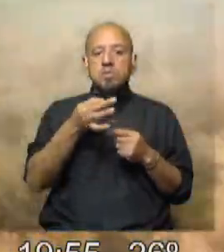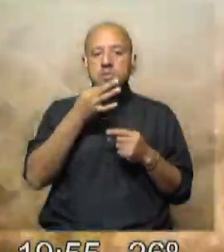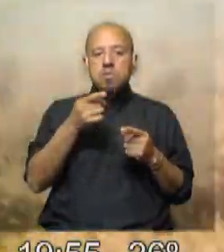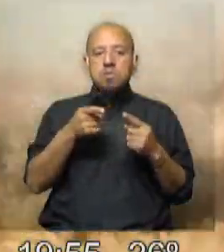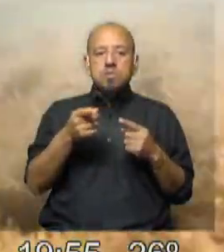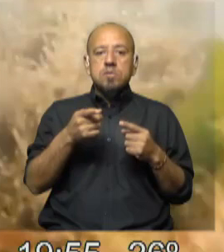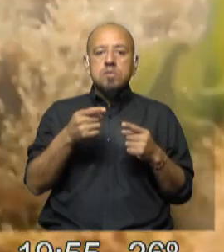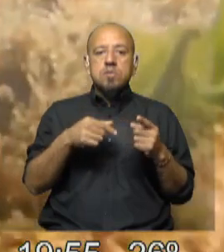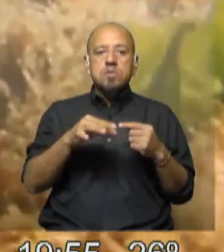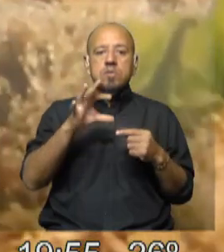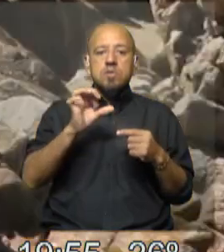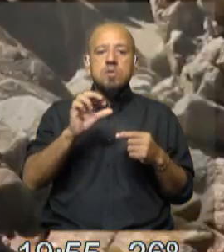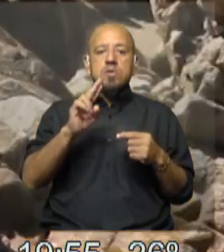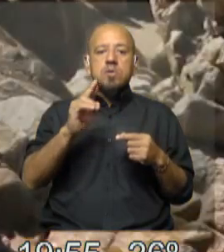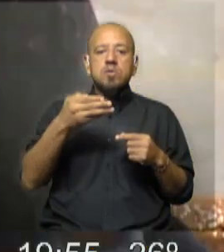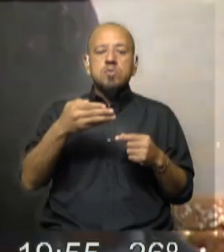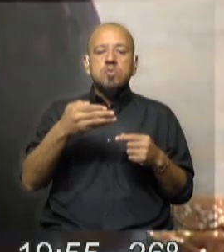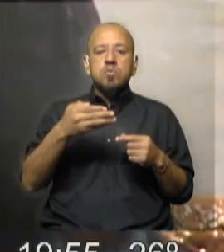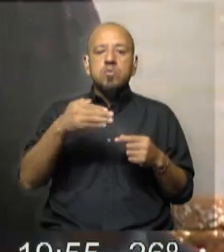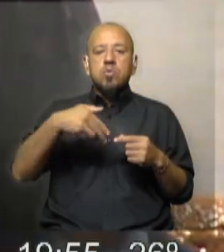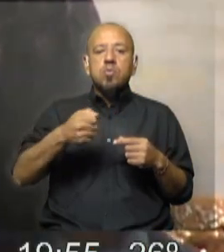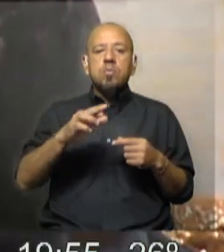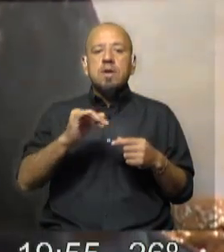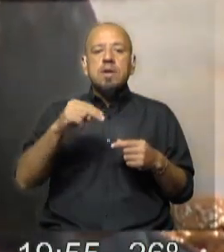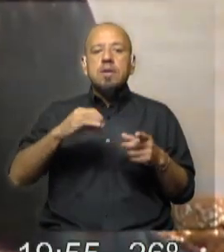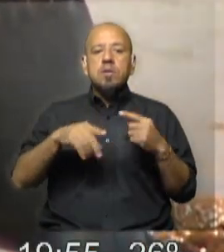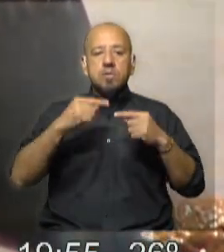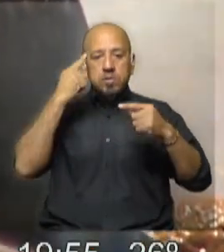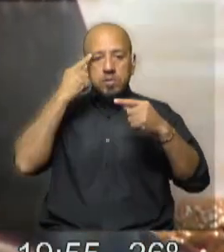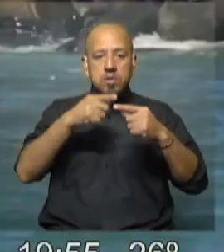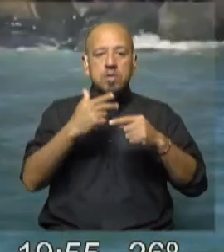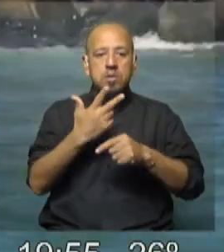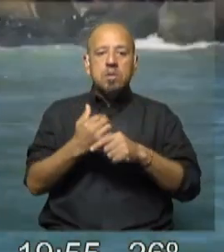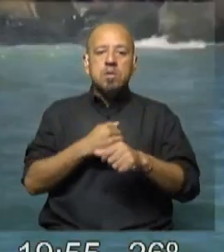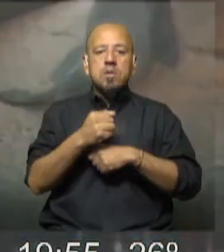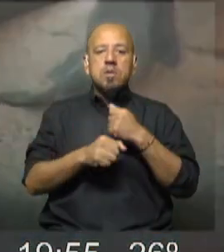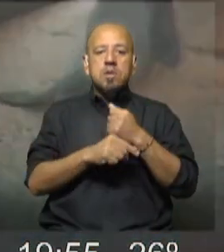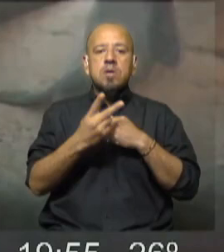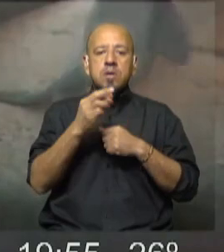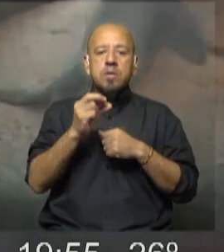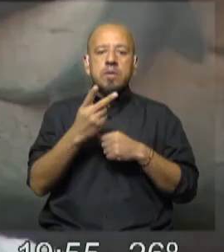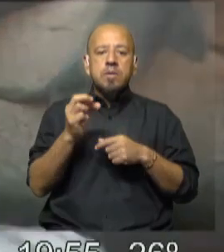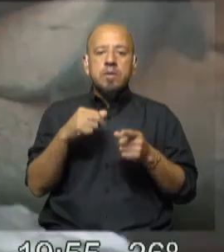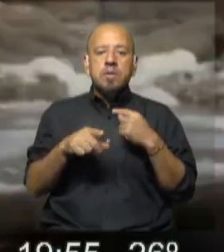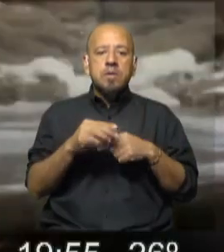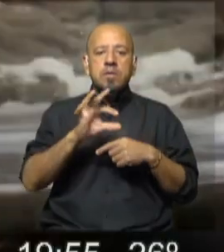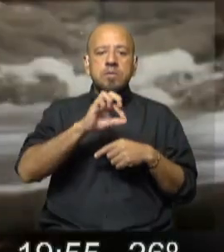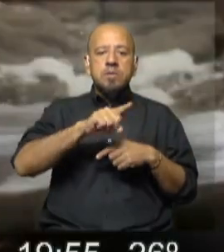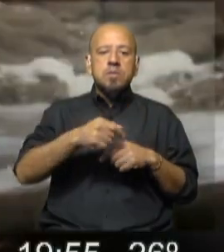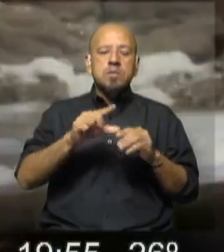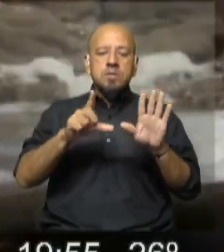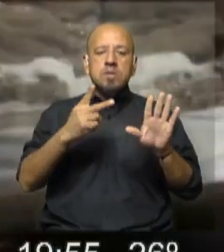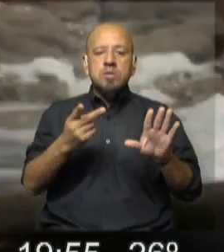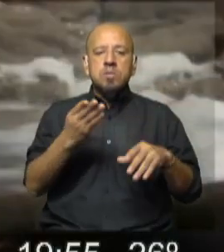submarina, tenía como una de sus principales metas para hace tres años, es decir, para 2020 pasar del 0,72